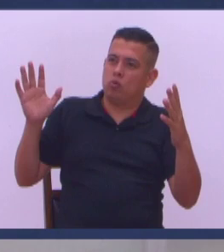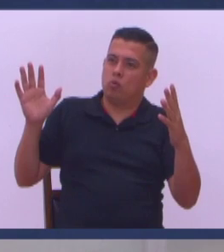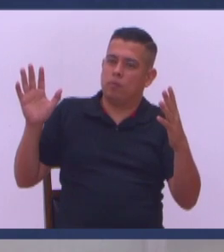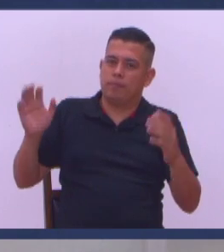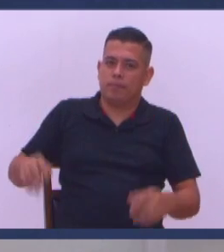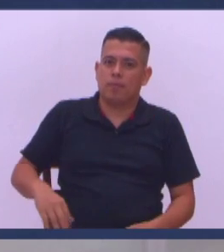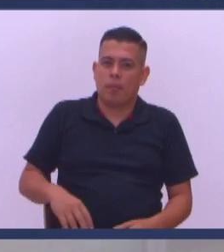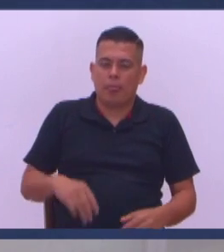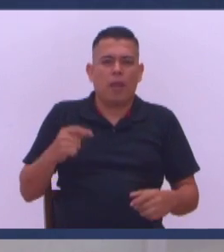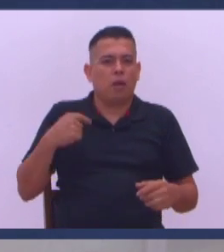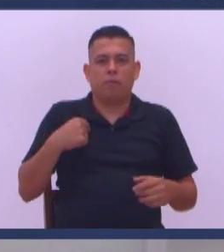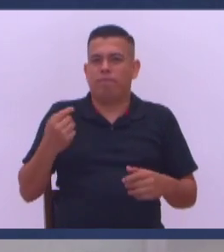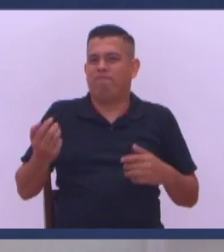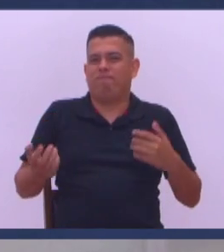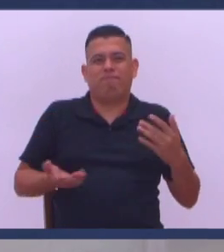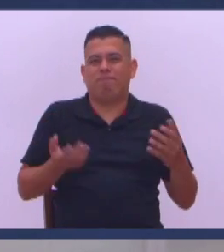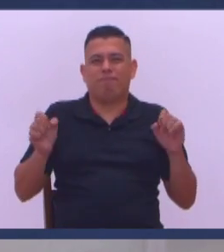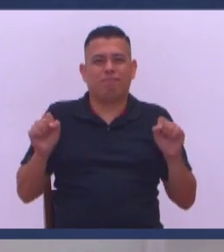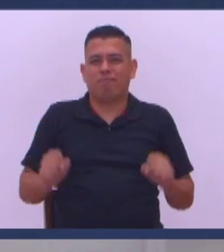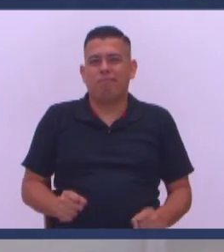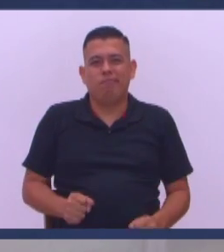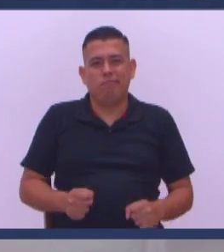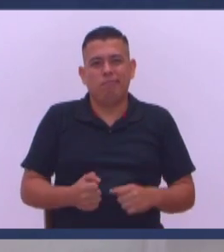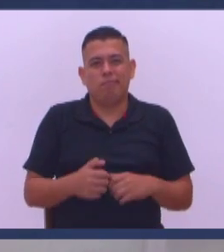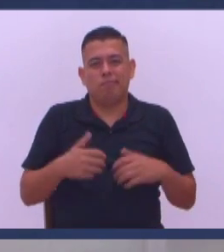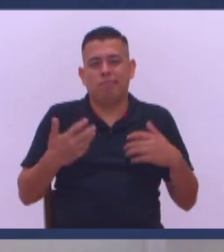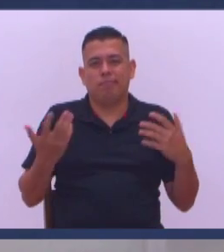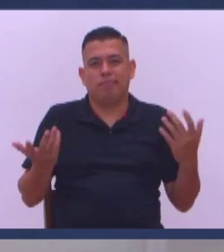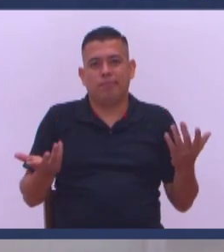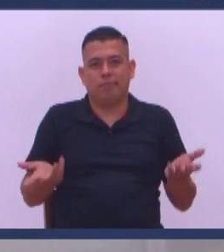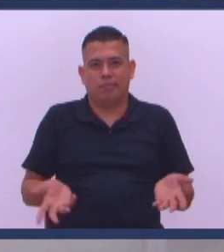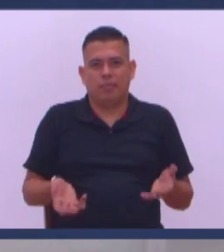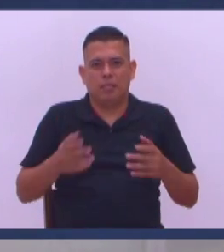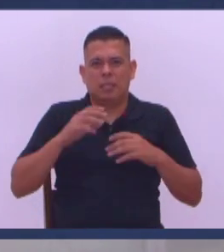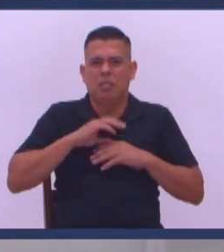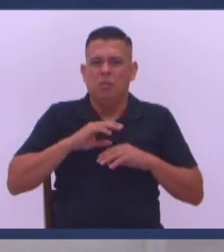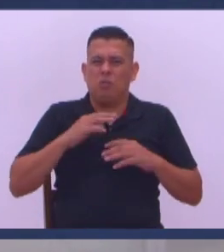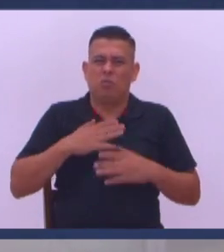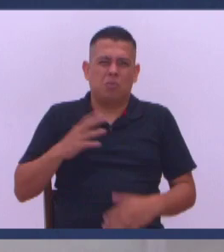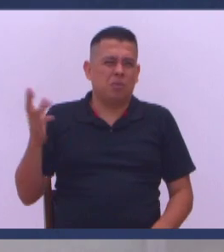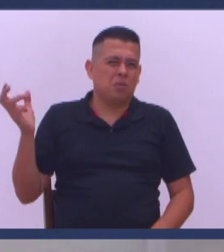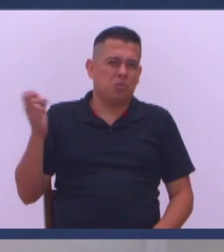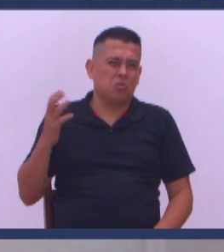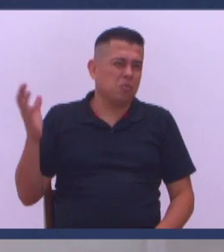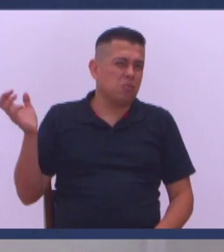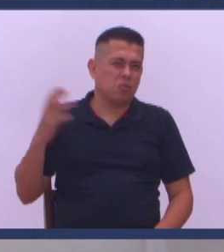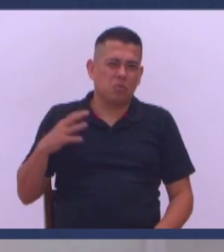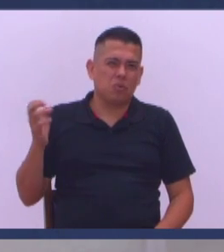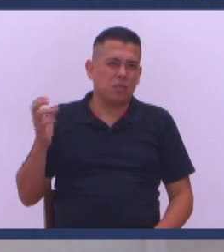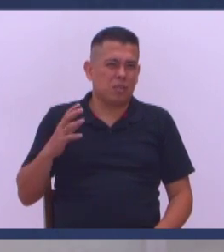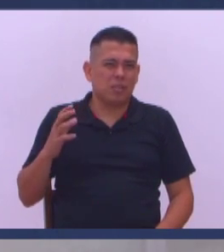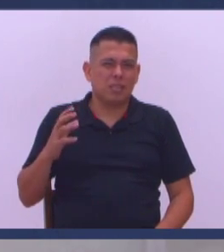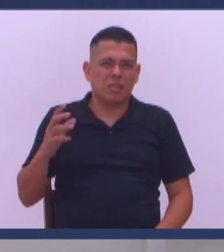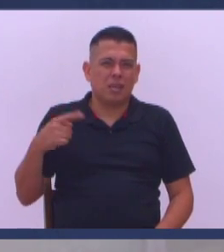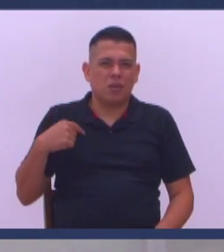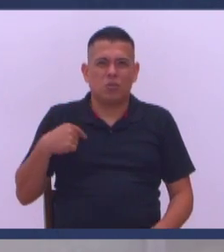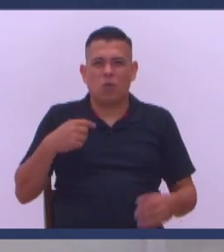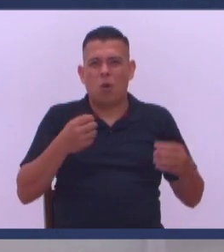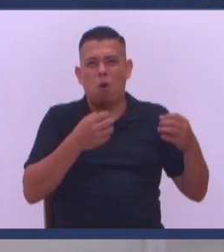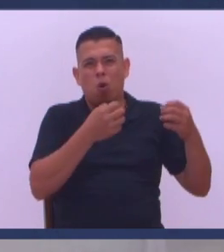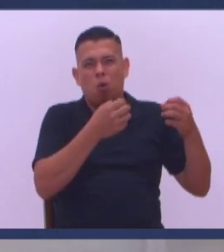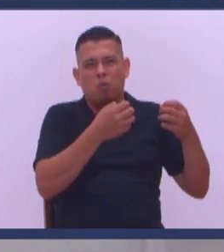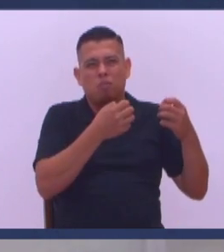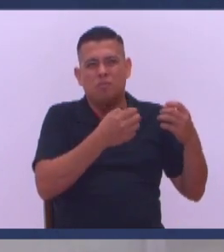serviría hermano Yo no serviría Pues no puedo Porque yo creo Que me cargaría Tanto de escuchar Y diría yo ¿De qué me estoy